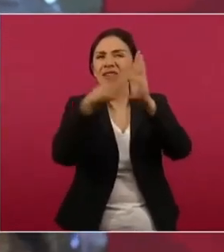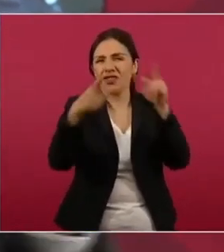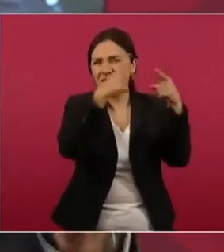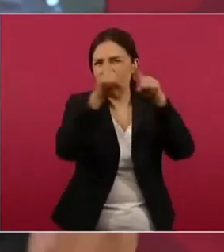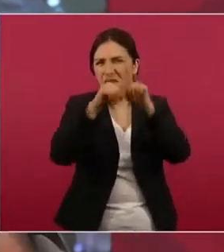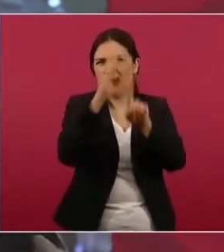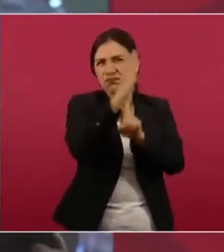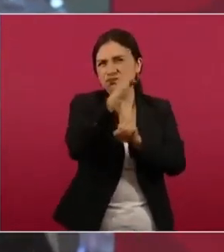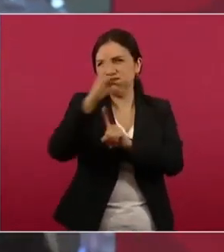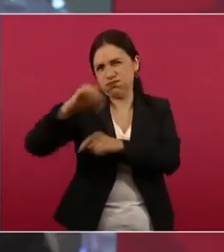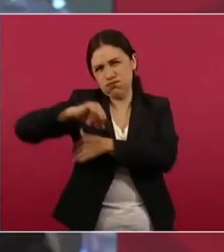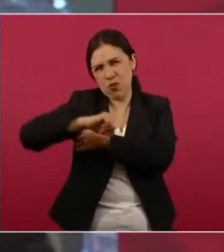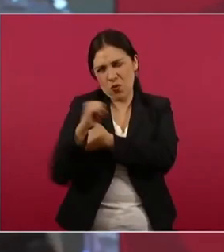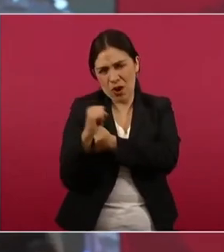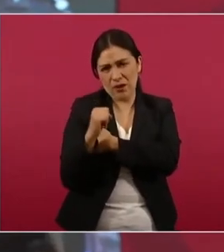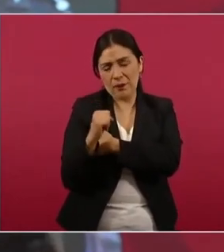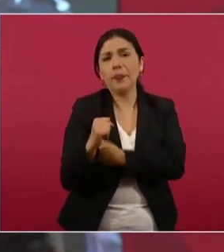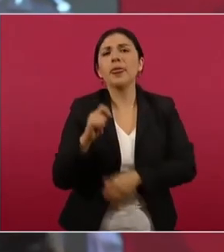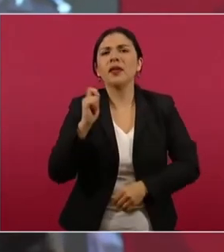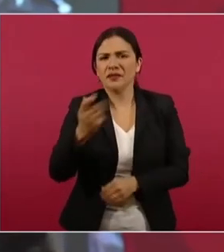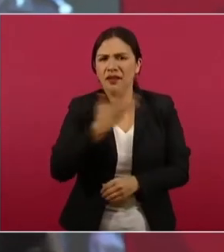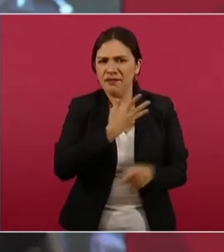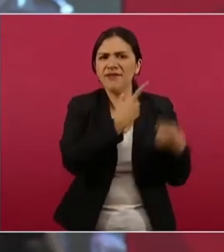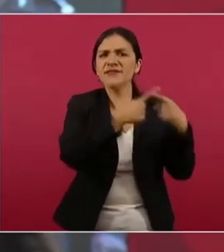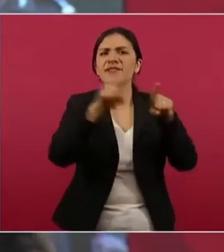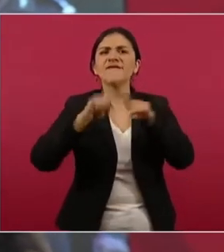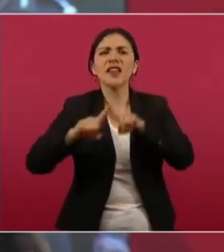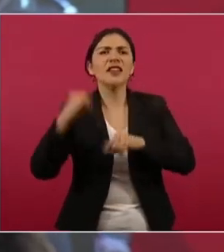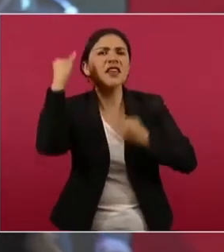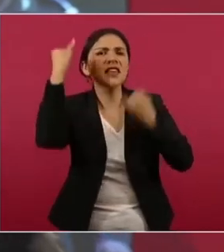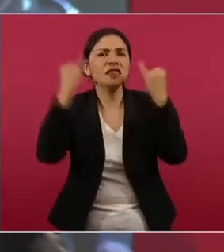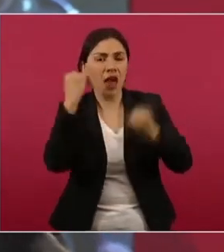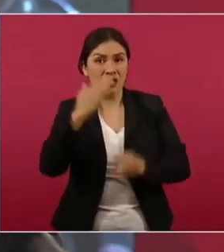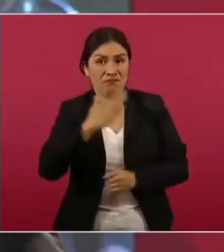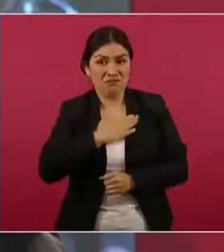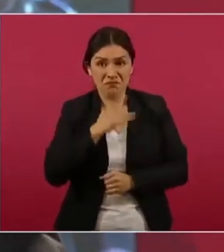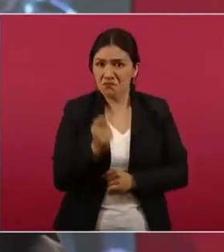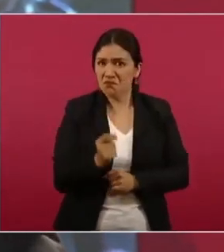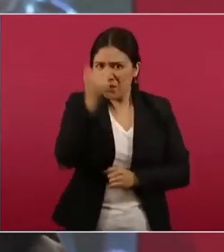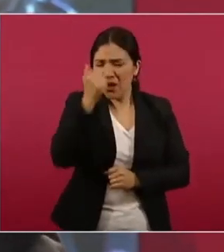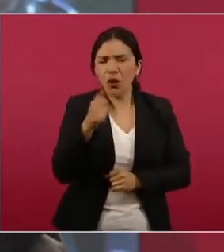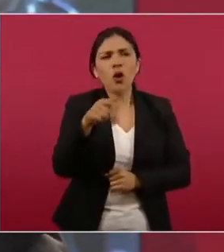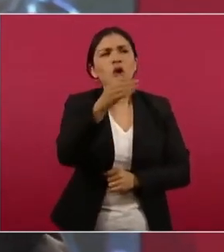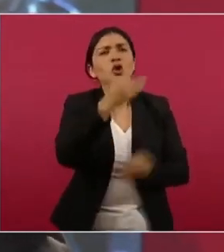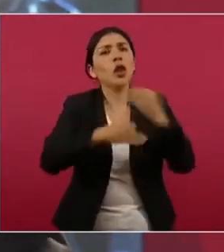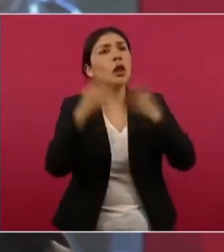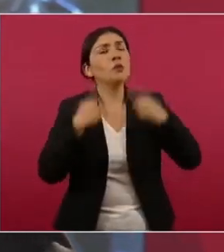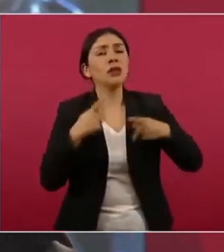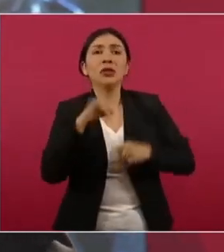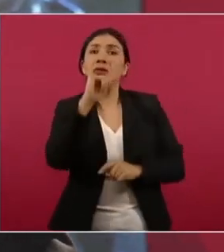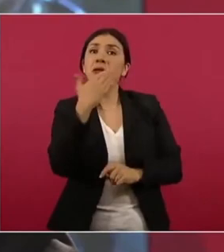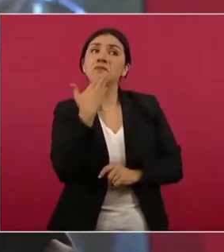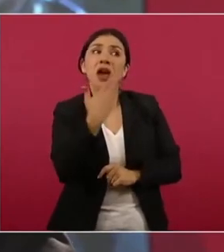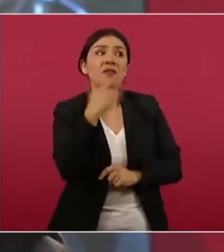las posturas de los primeros. cuando todo el mundo estaba aplaudiendo,